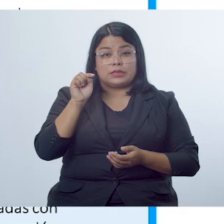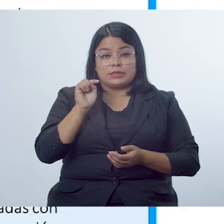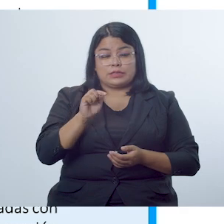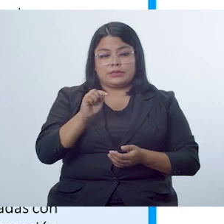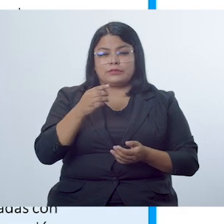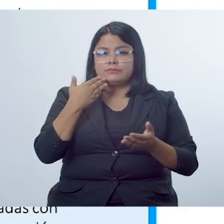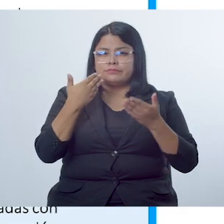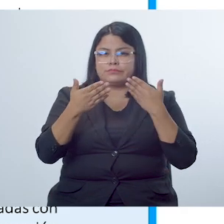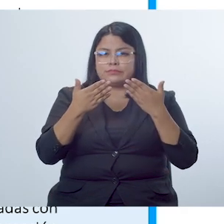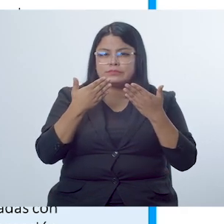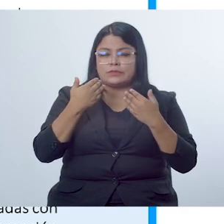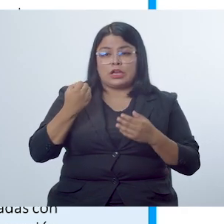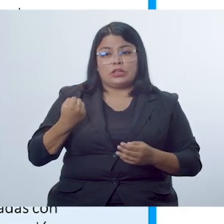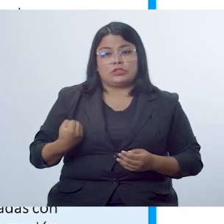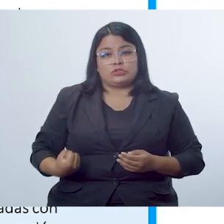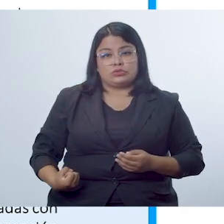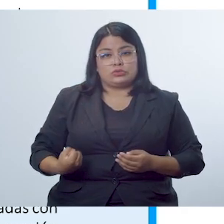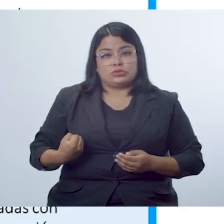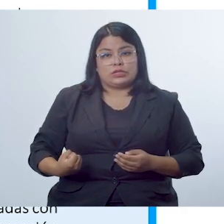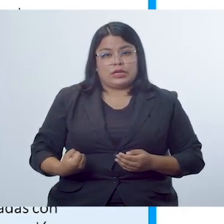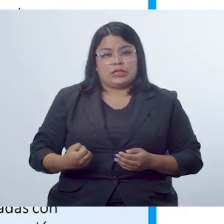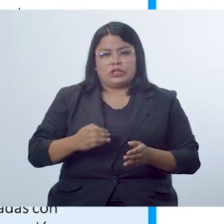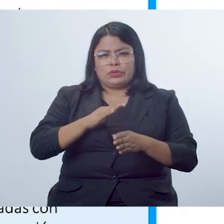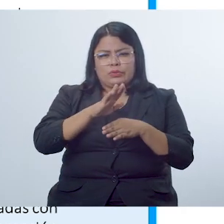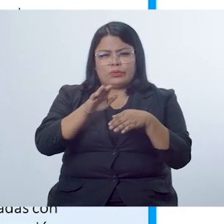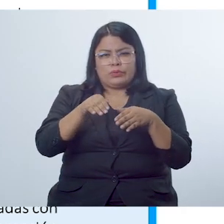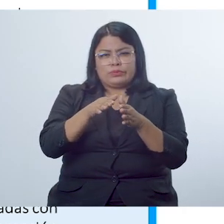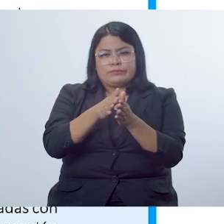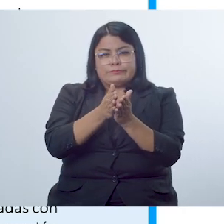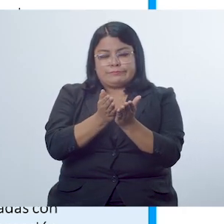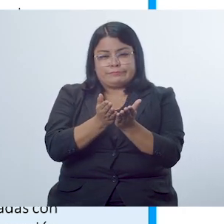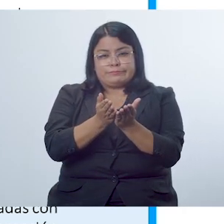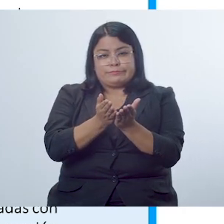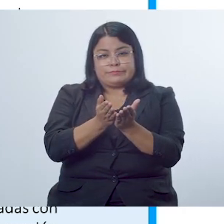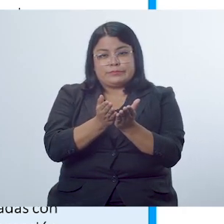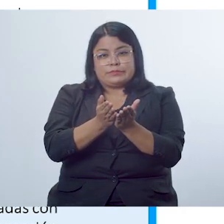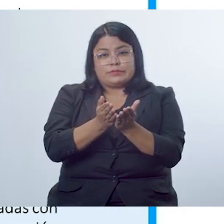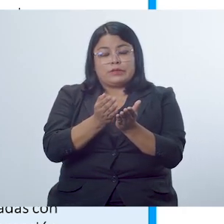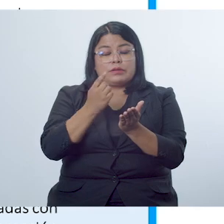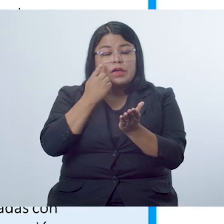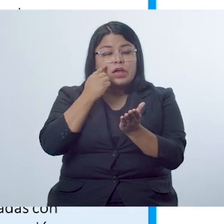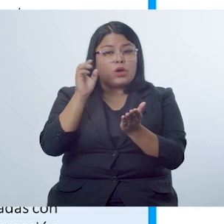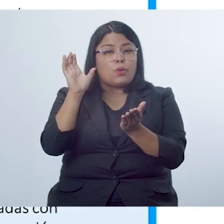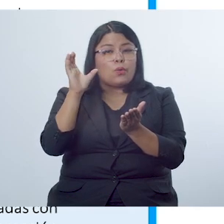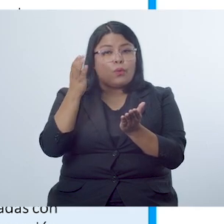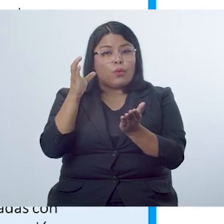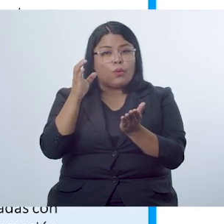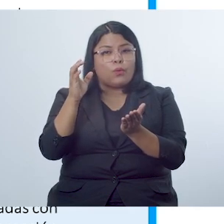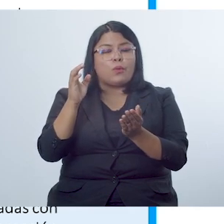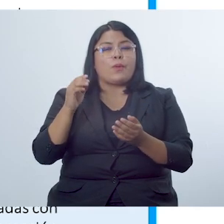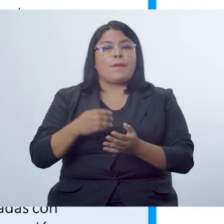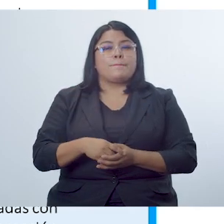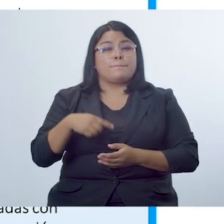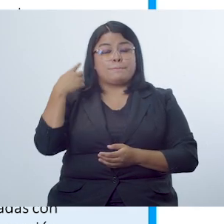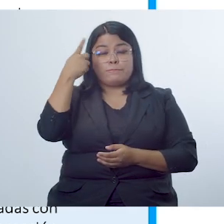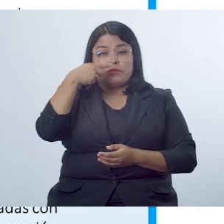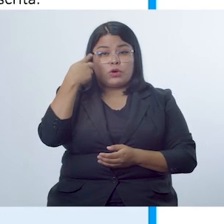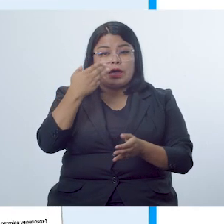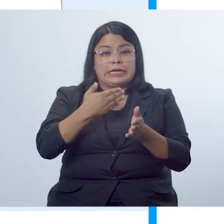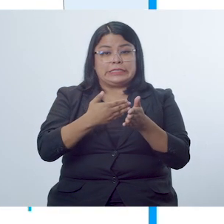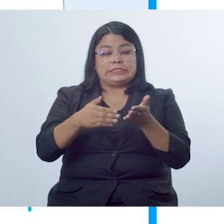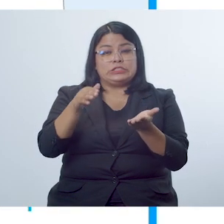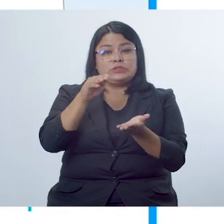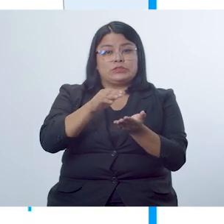se le explica al estudiantado las partes que contiene el libro de texto. Destacada en colores, morado para la entrada de unidad,